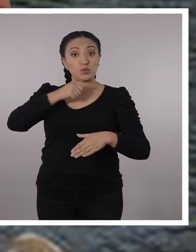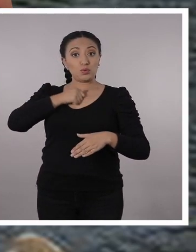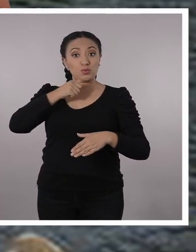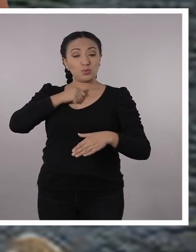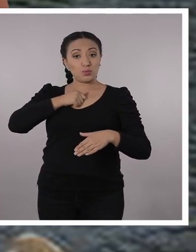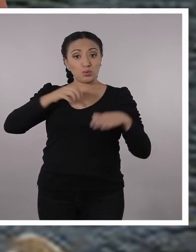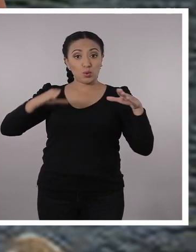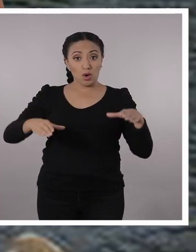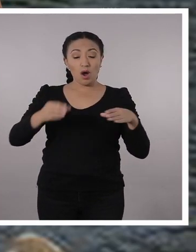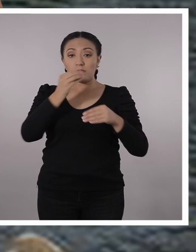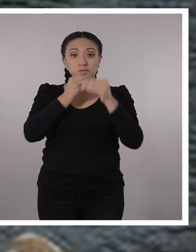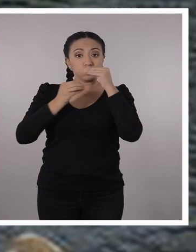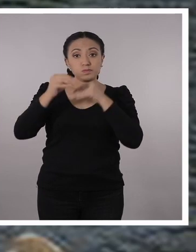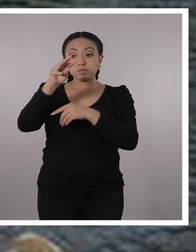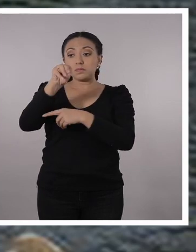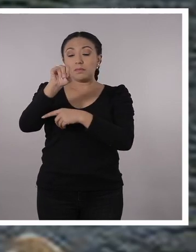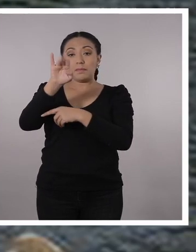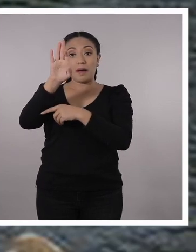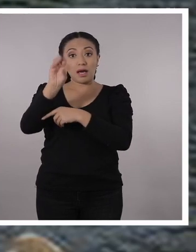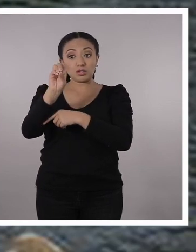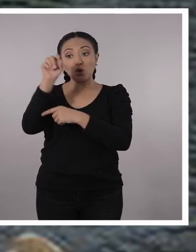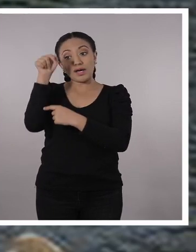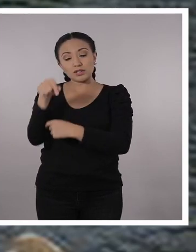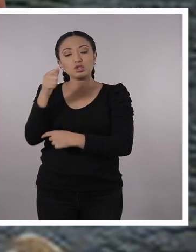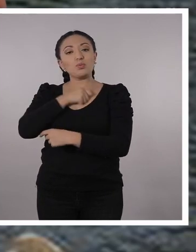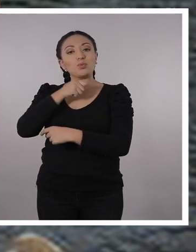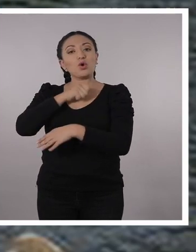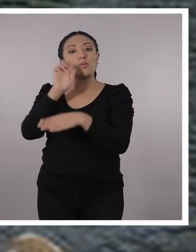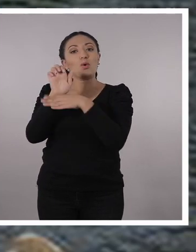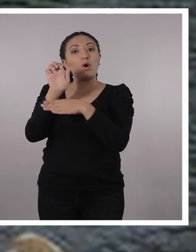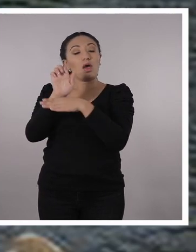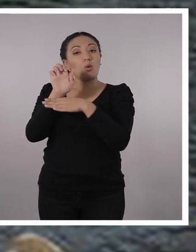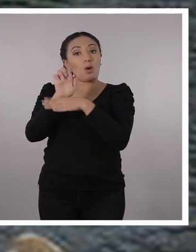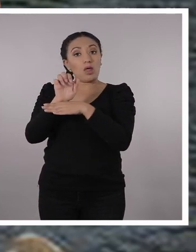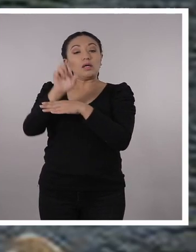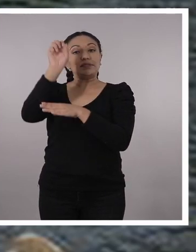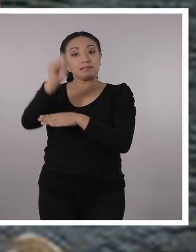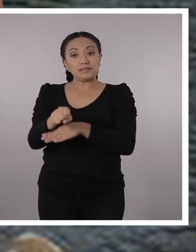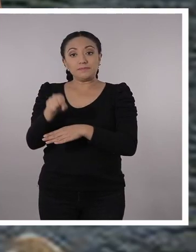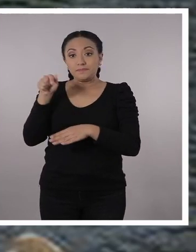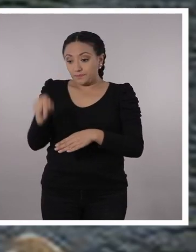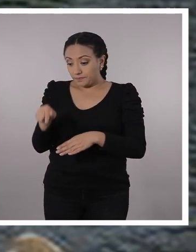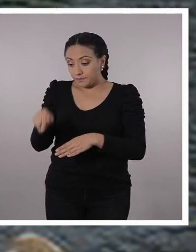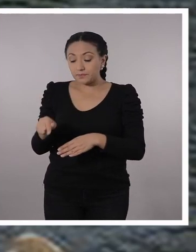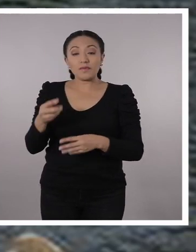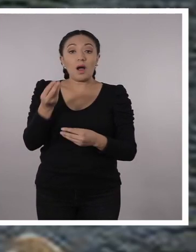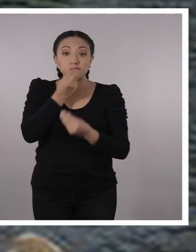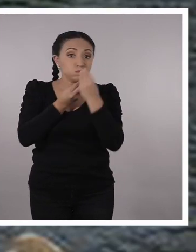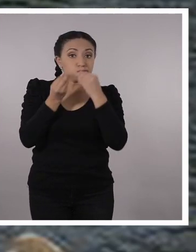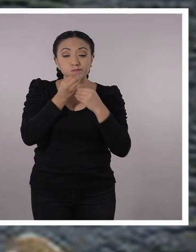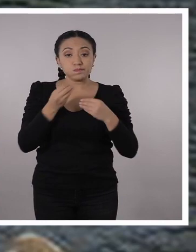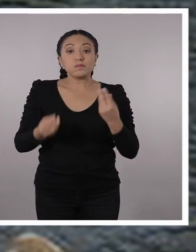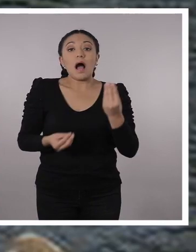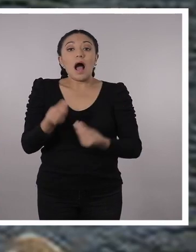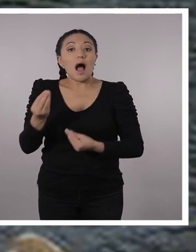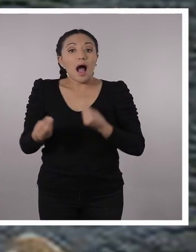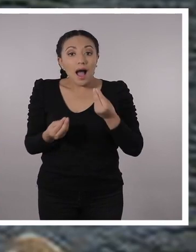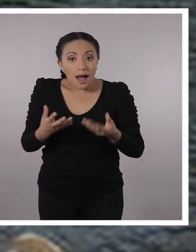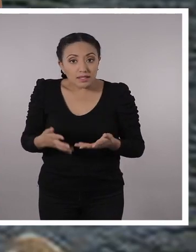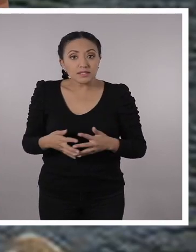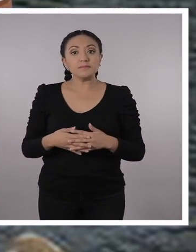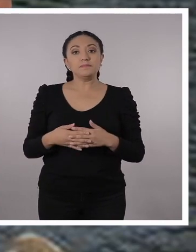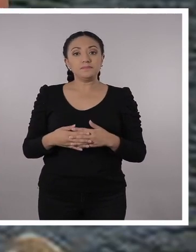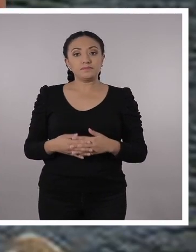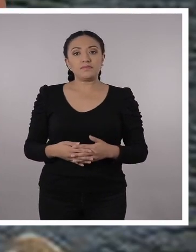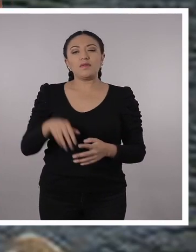forma parte del patrimonio intangible del Ecuador, pero porque para hacer este plato se involucran una serie de